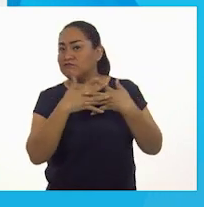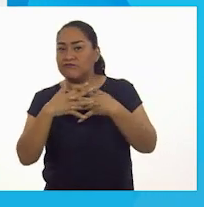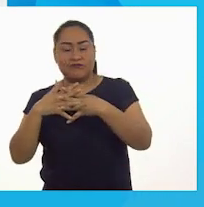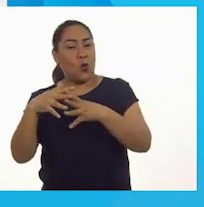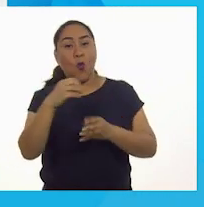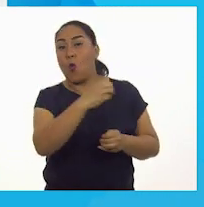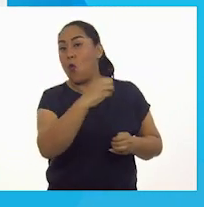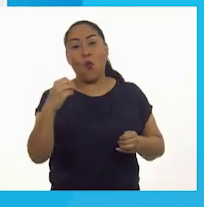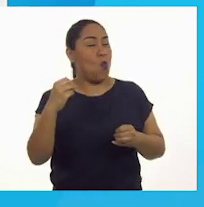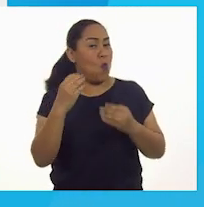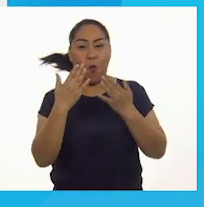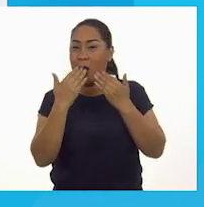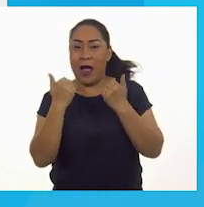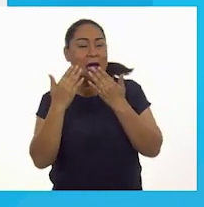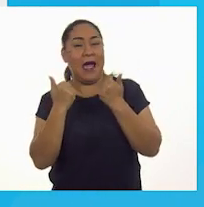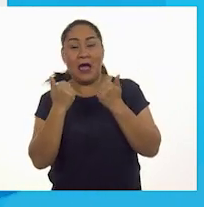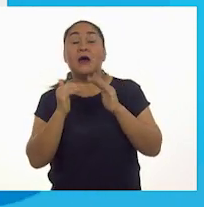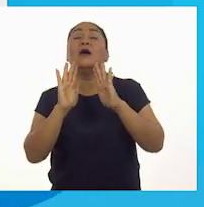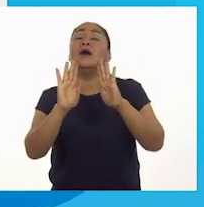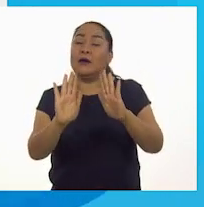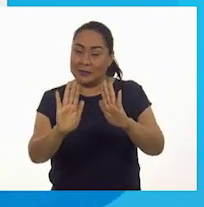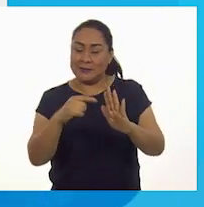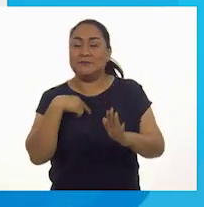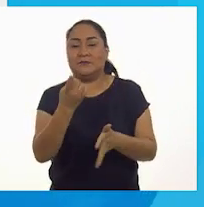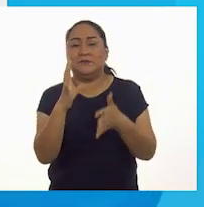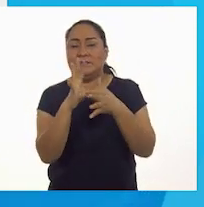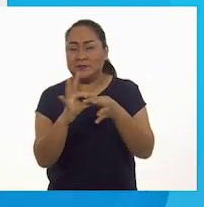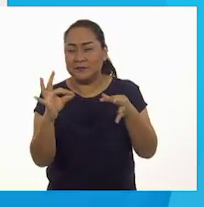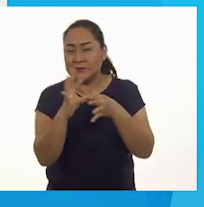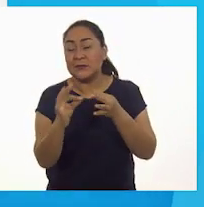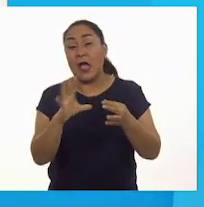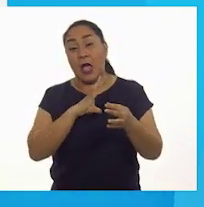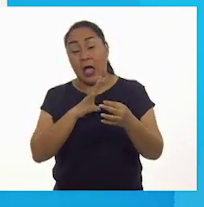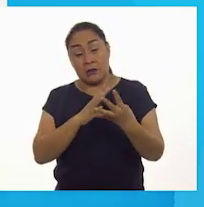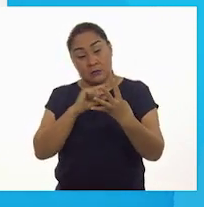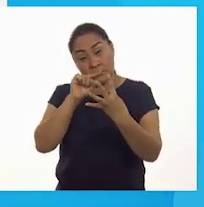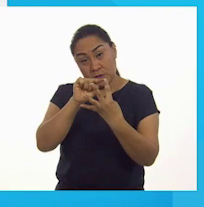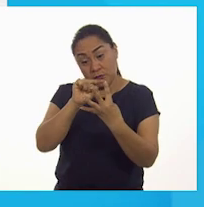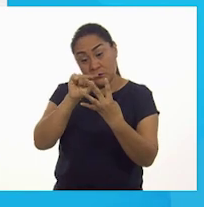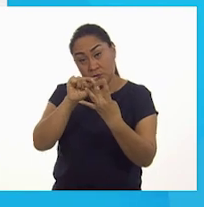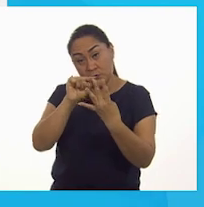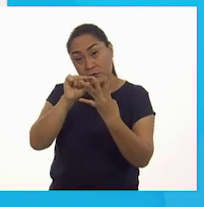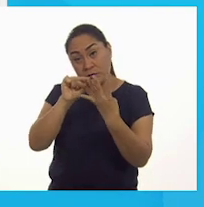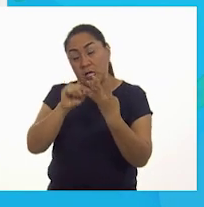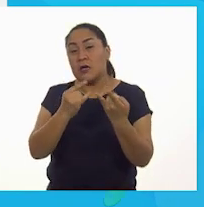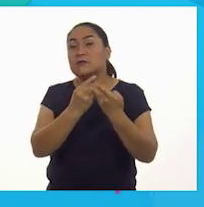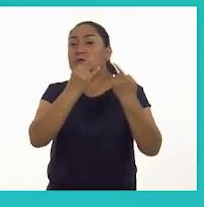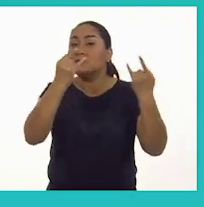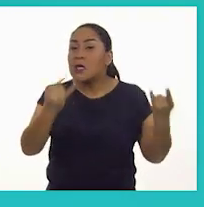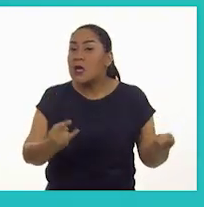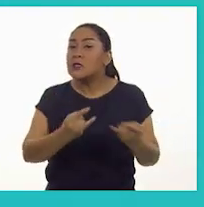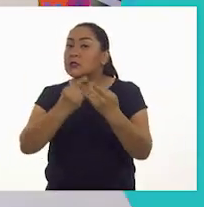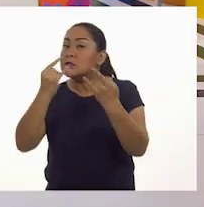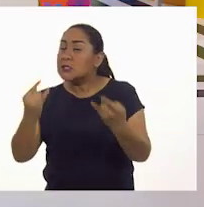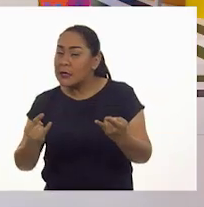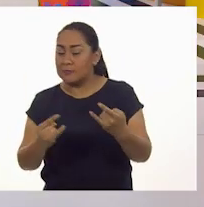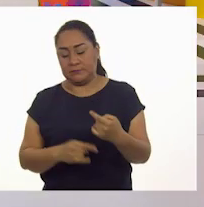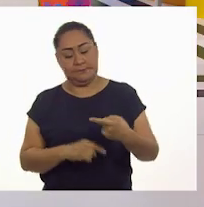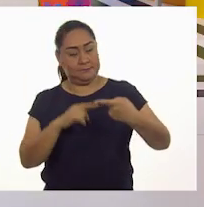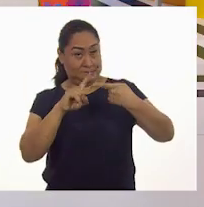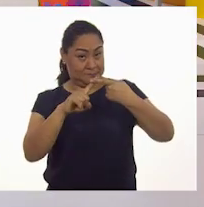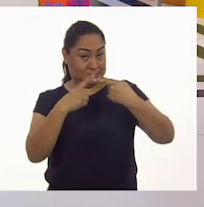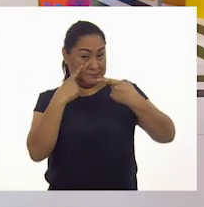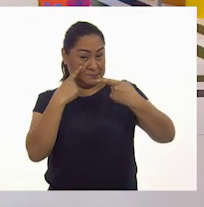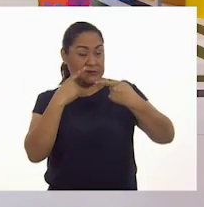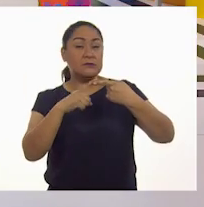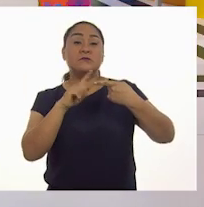No sabemos de qué se tratan. Sin embargo, les voy a contar que son cuatro historias diferentes. Número uno es el nacimiento